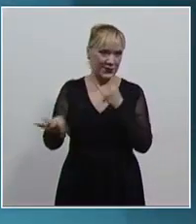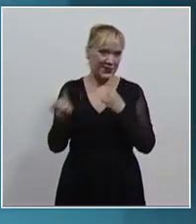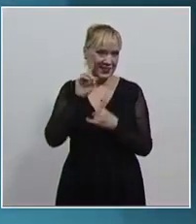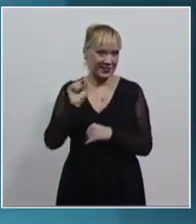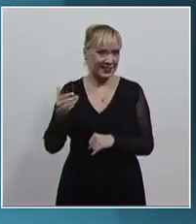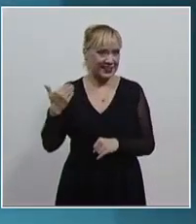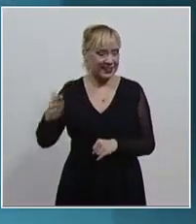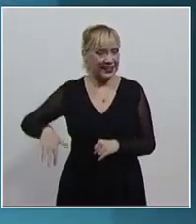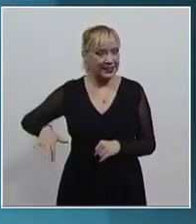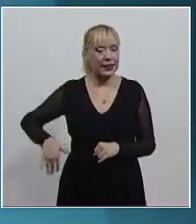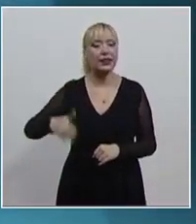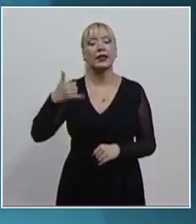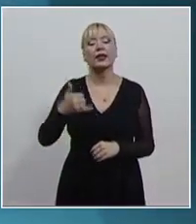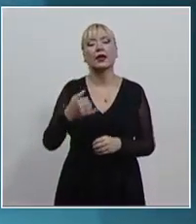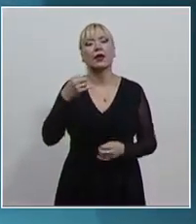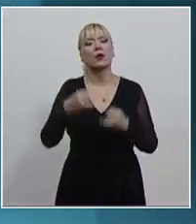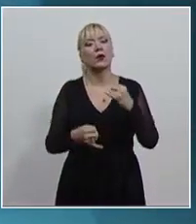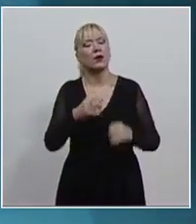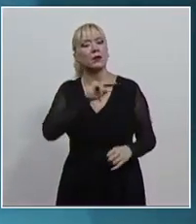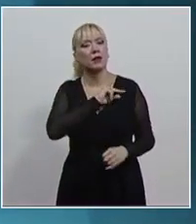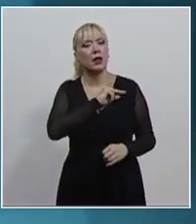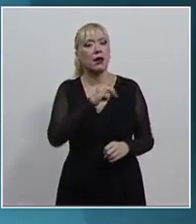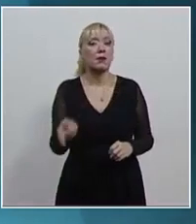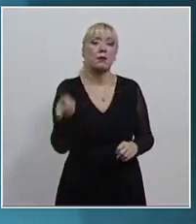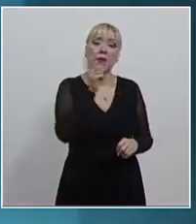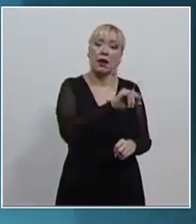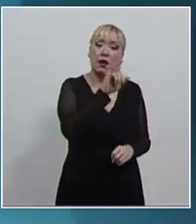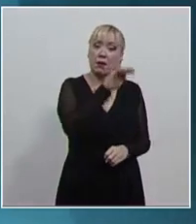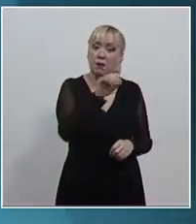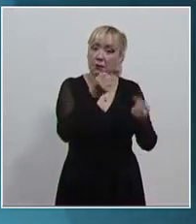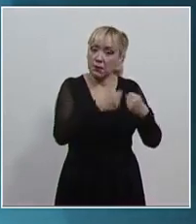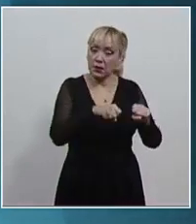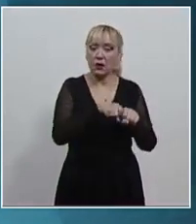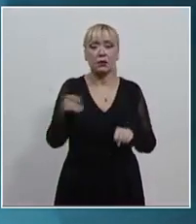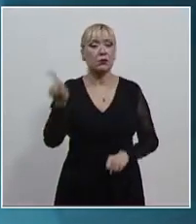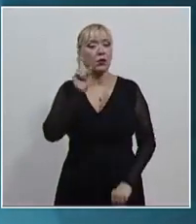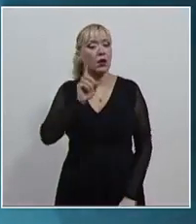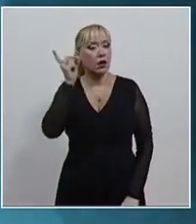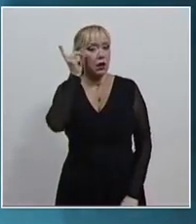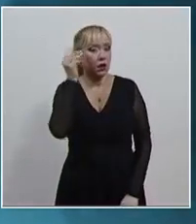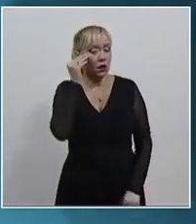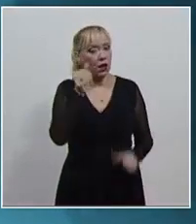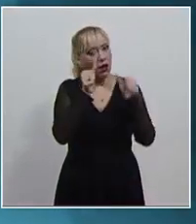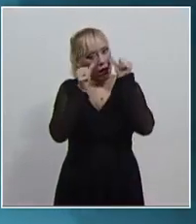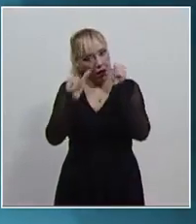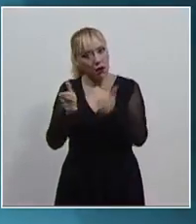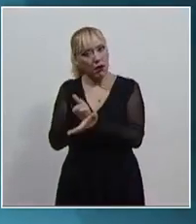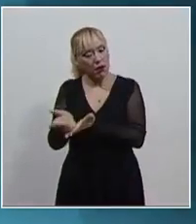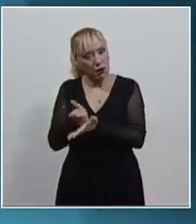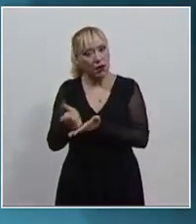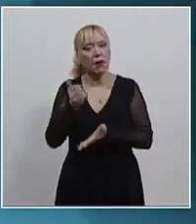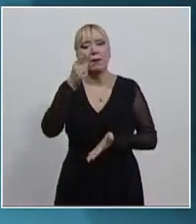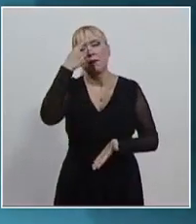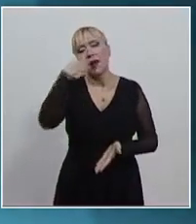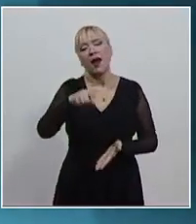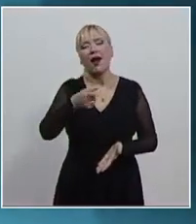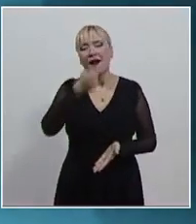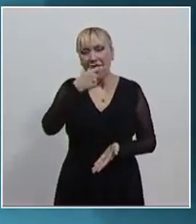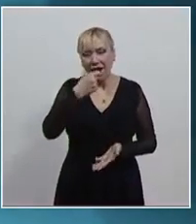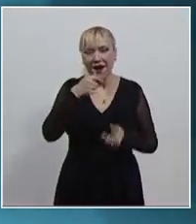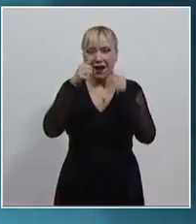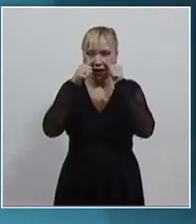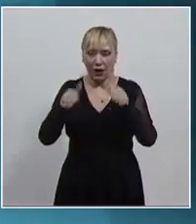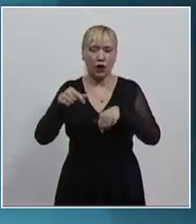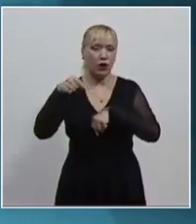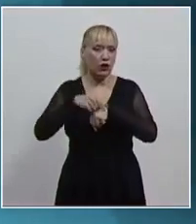juzgado de distrito que ordena al IMSS atender a una mujer adulta con síndrome de Down y conocerá sobre la integración de las comisiones del